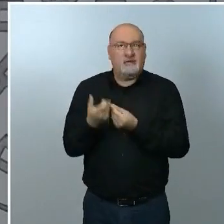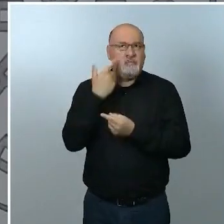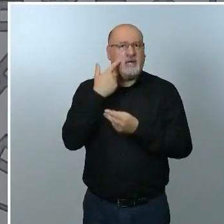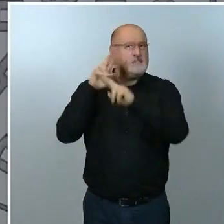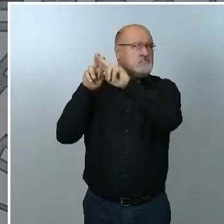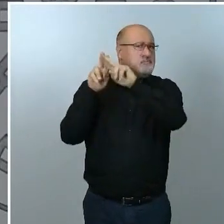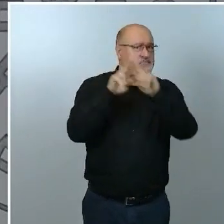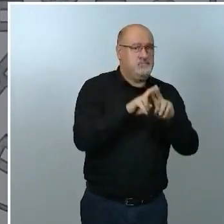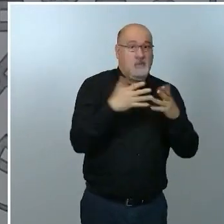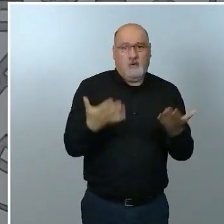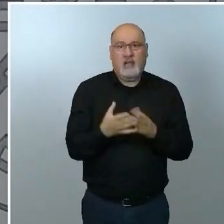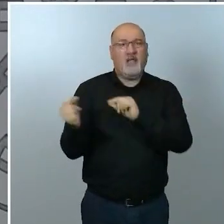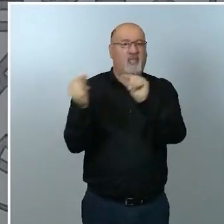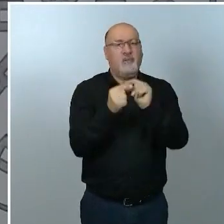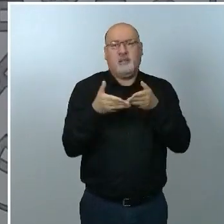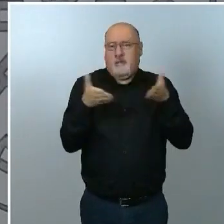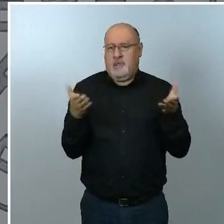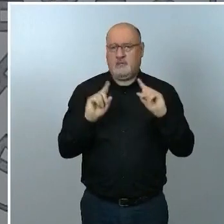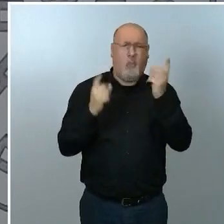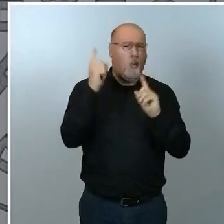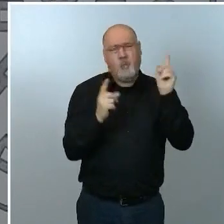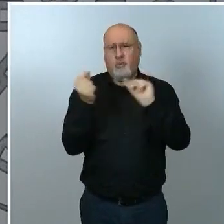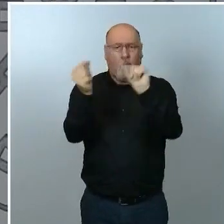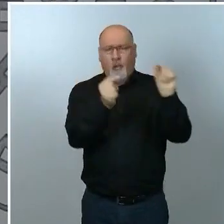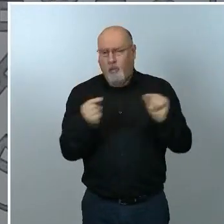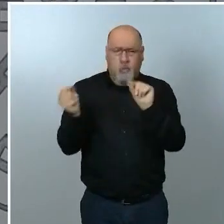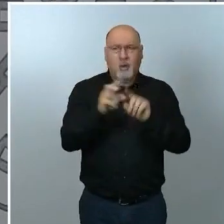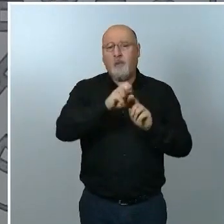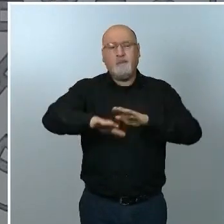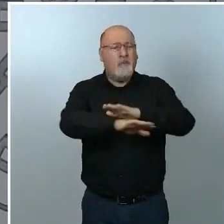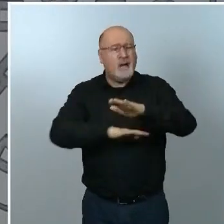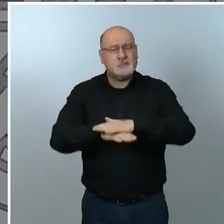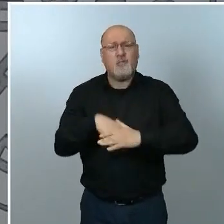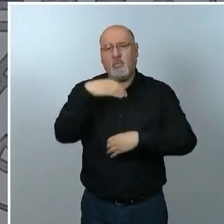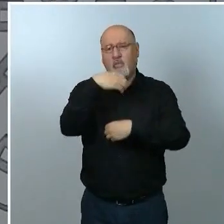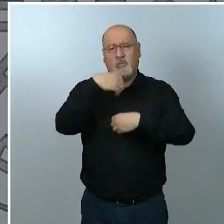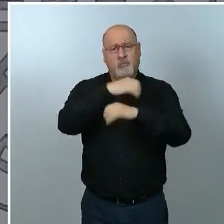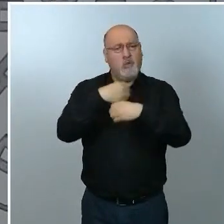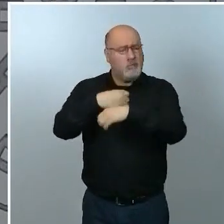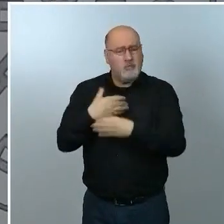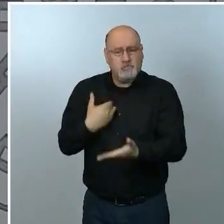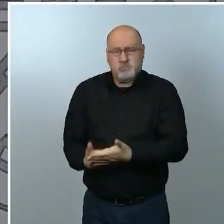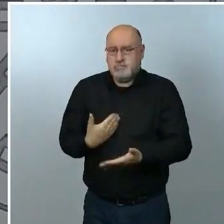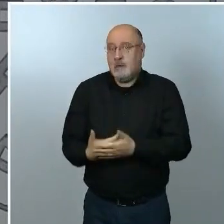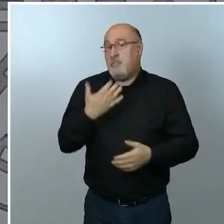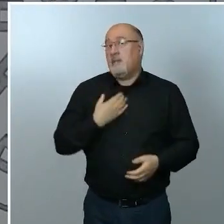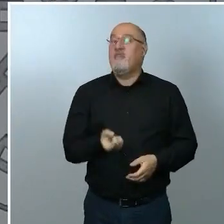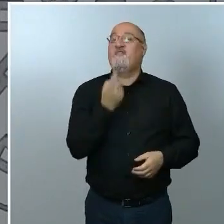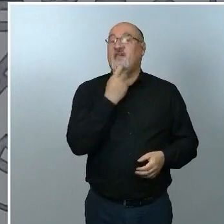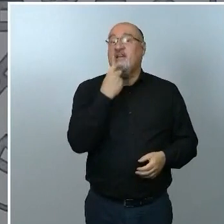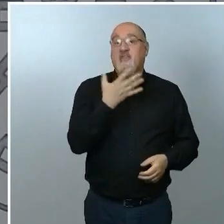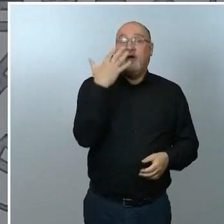trata de un debate abierto, un debate abierto desde la evidencia científica, en donde países como Finlandia, Francia,